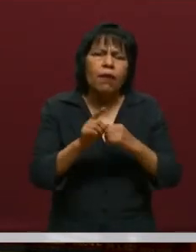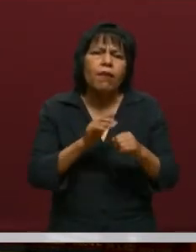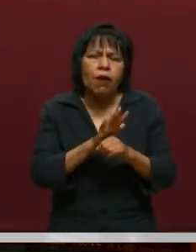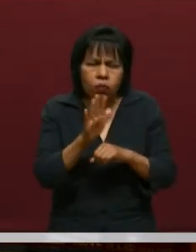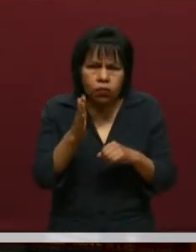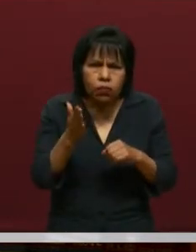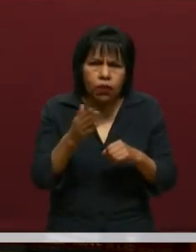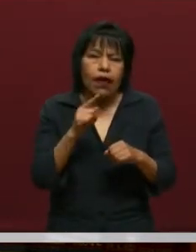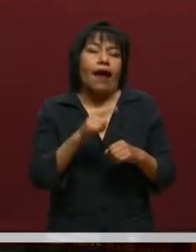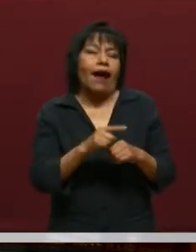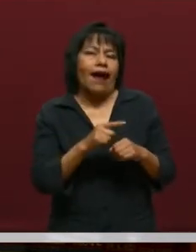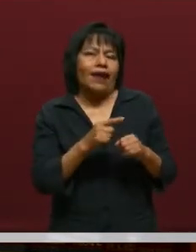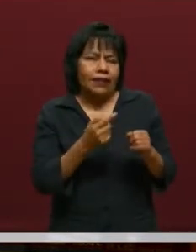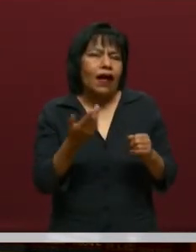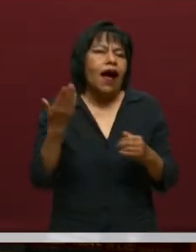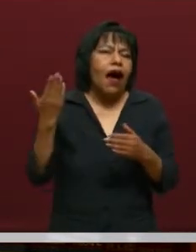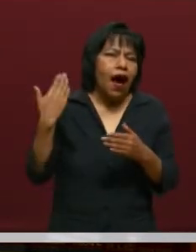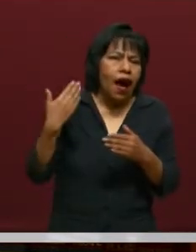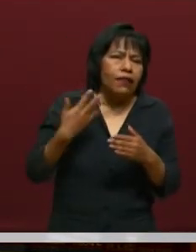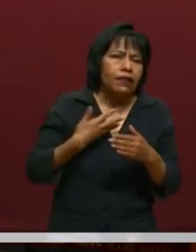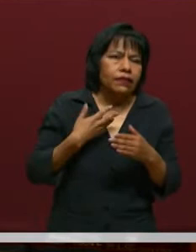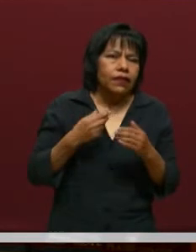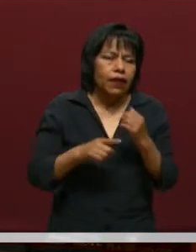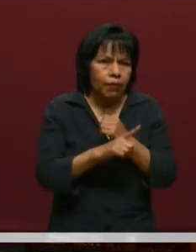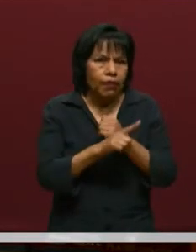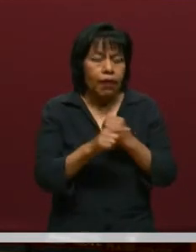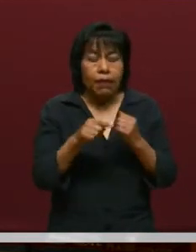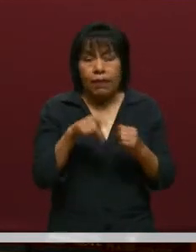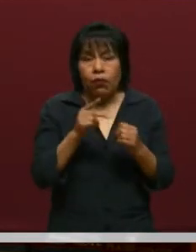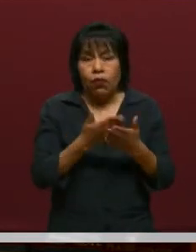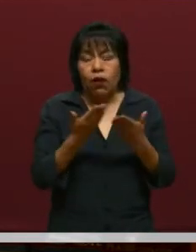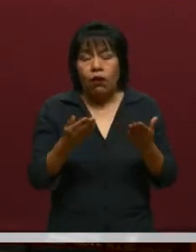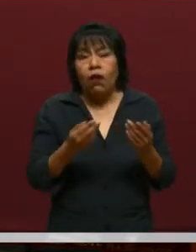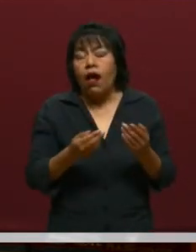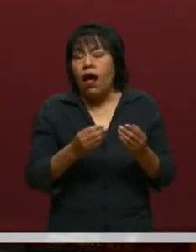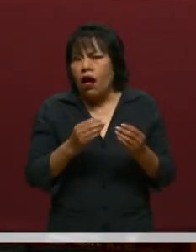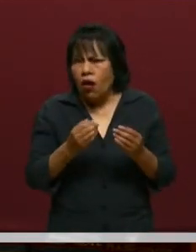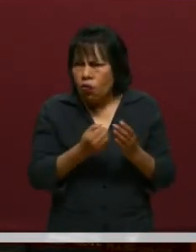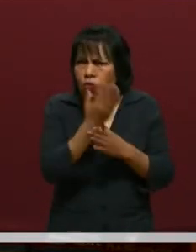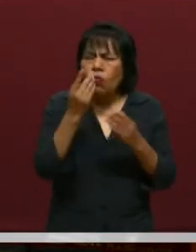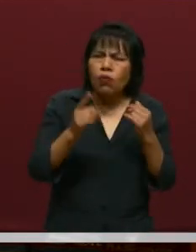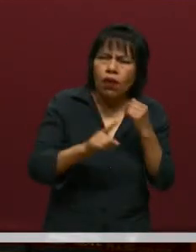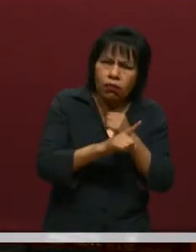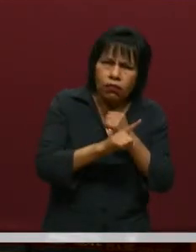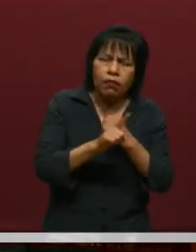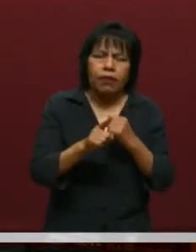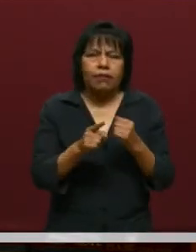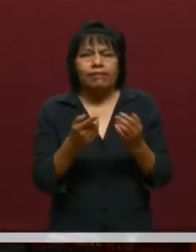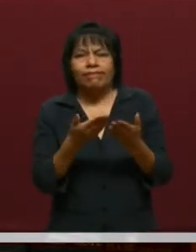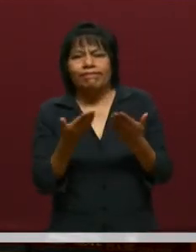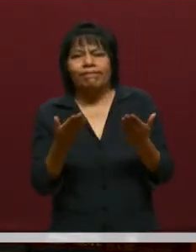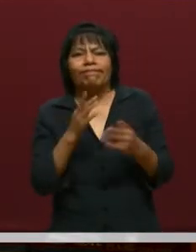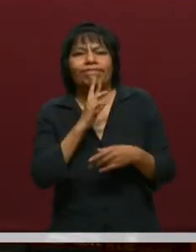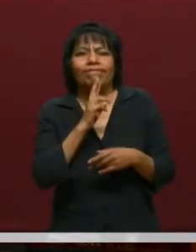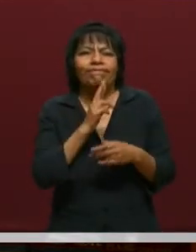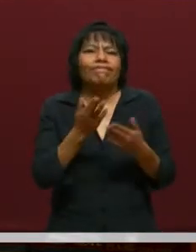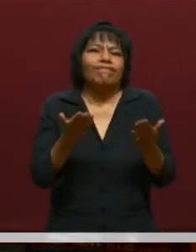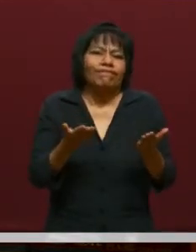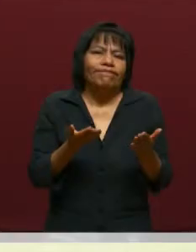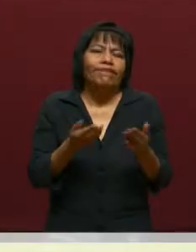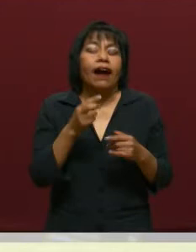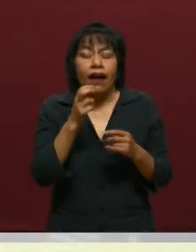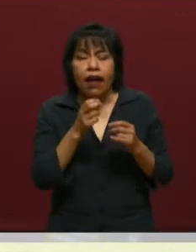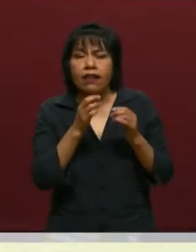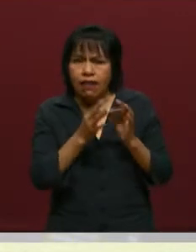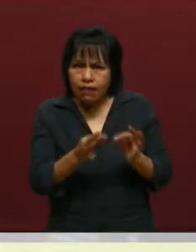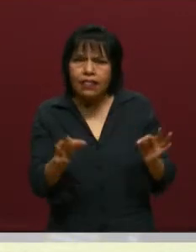las que ya traíamos y las nuevas que nos están llegando con la nueva normalidad. Entonces, ahí radica